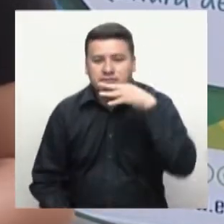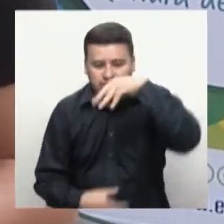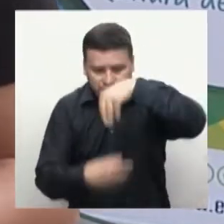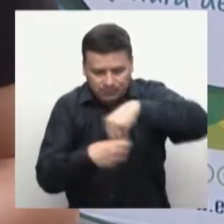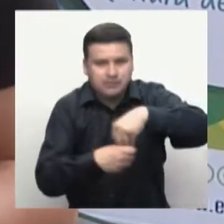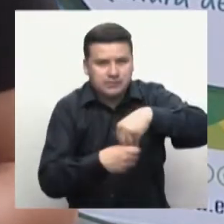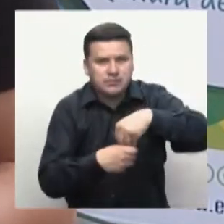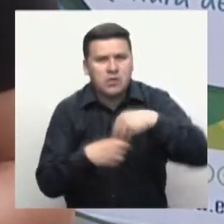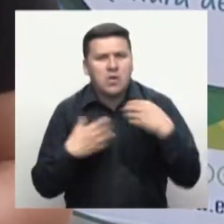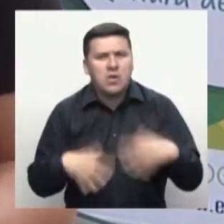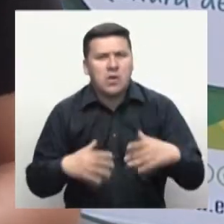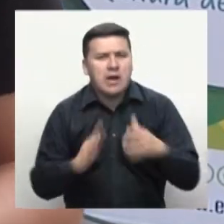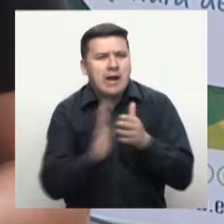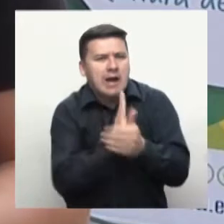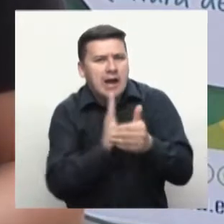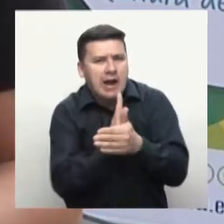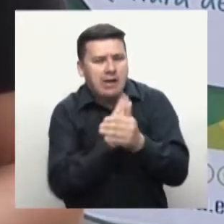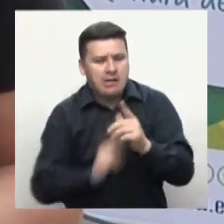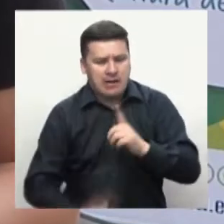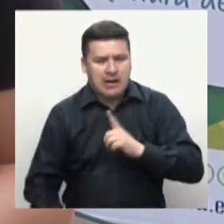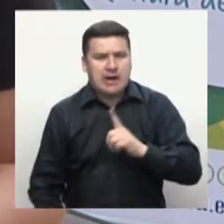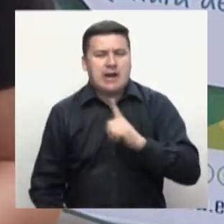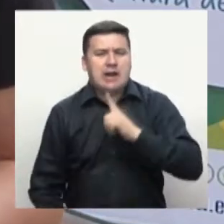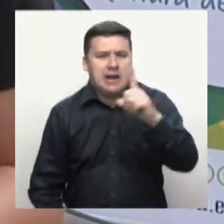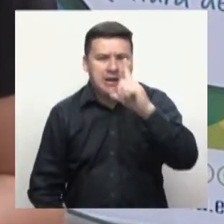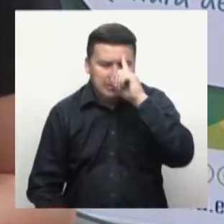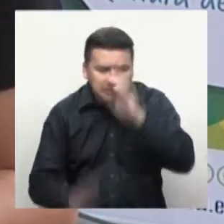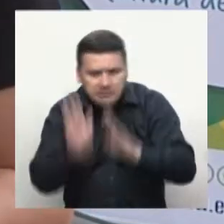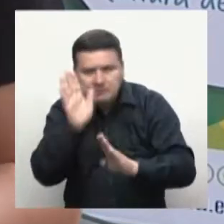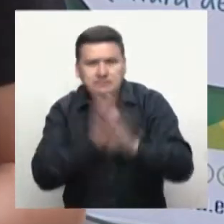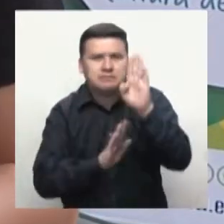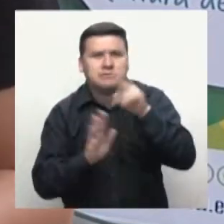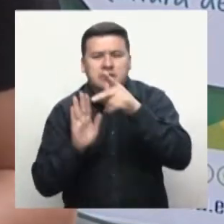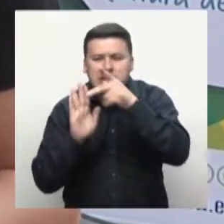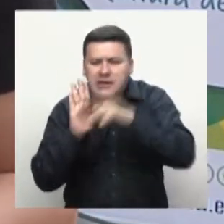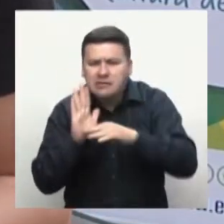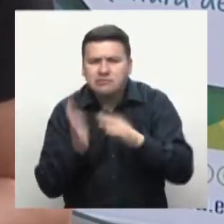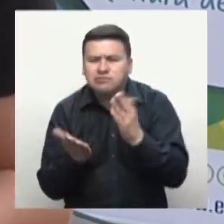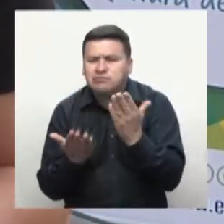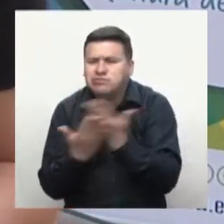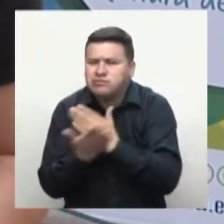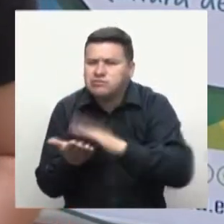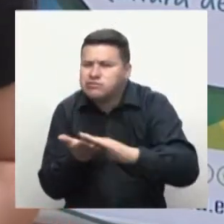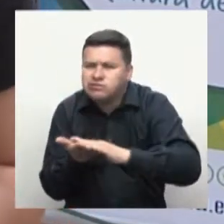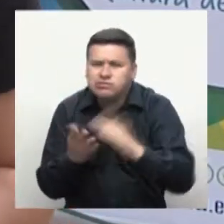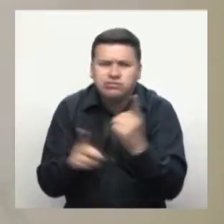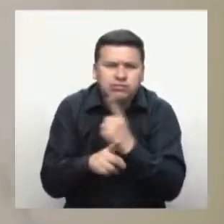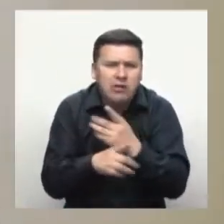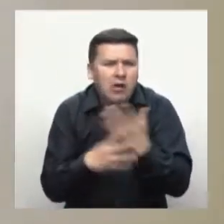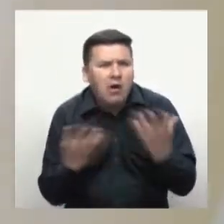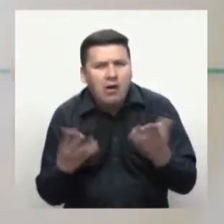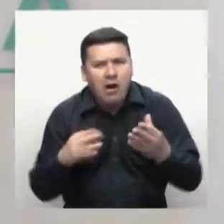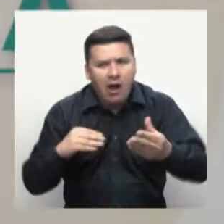y desarrollar al máximo sus habilidades de liderazgo, emprendimiento, resolución de conflictos y habilidades blandas.